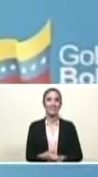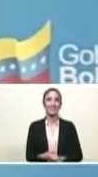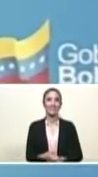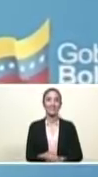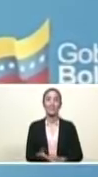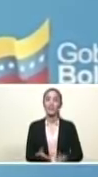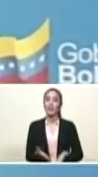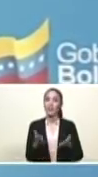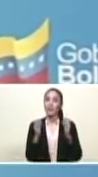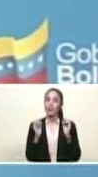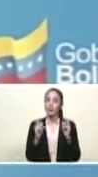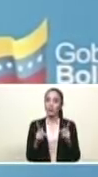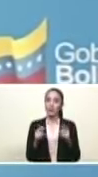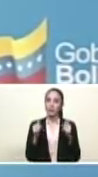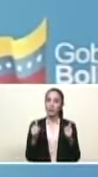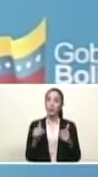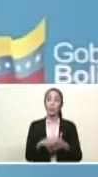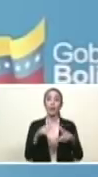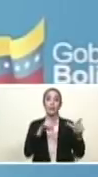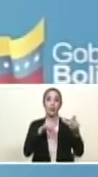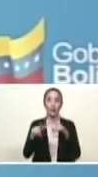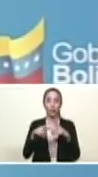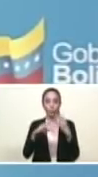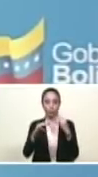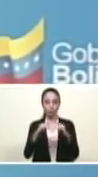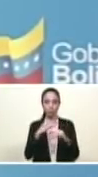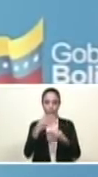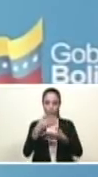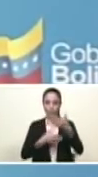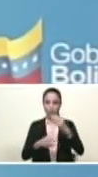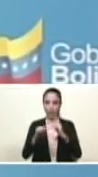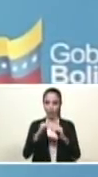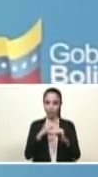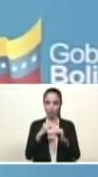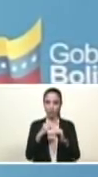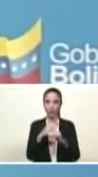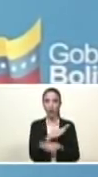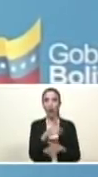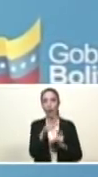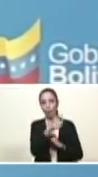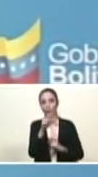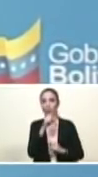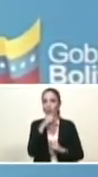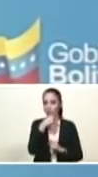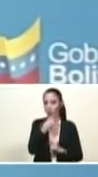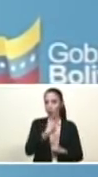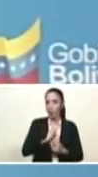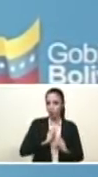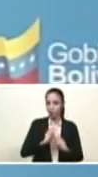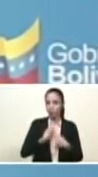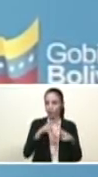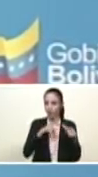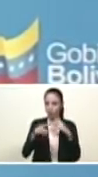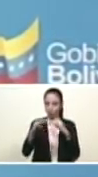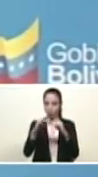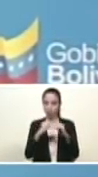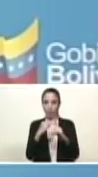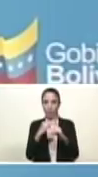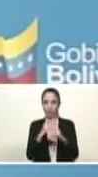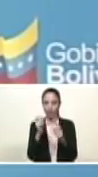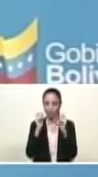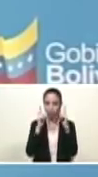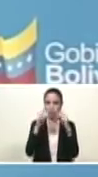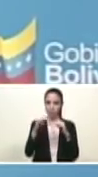Presidente, una vez que nuestros queridos abuelitos, abuelitas, hayan recibido el